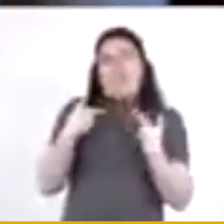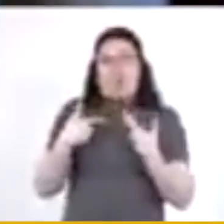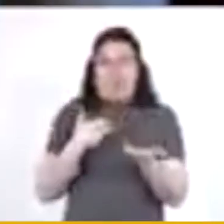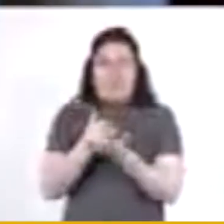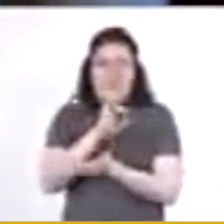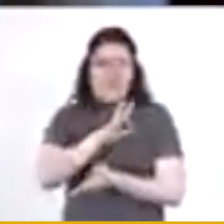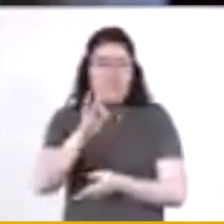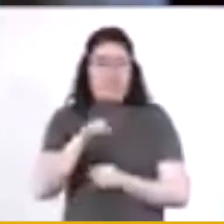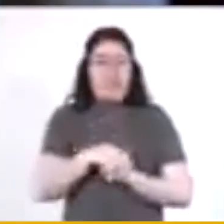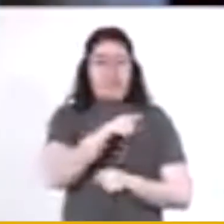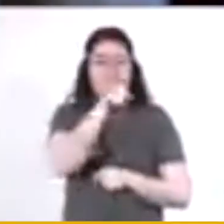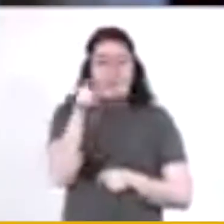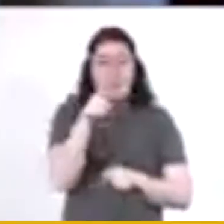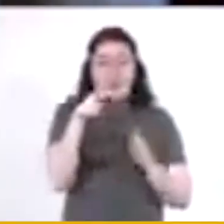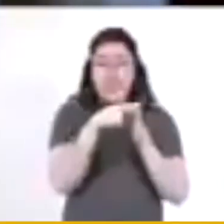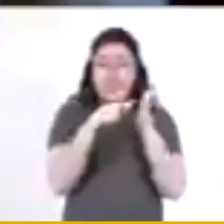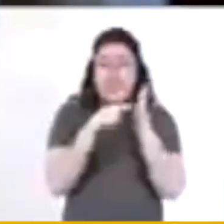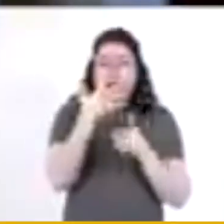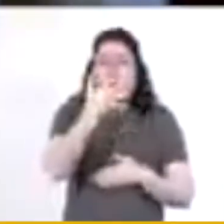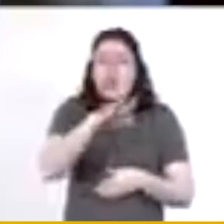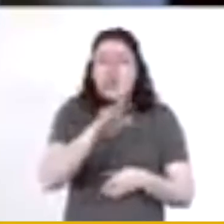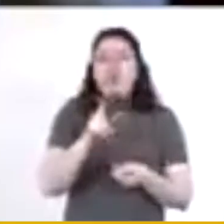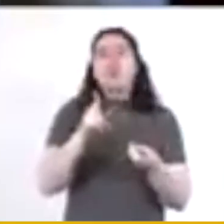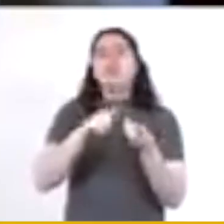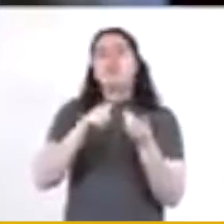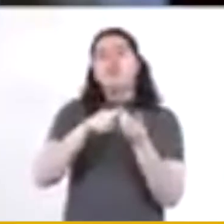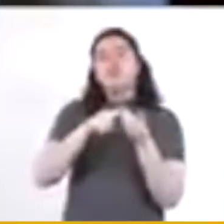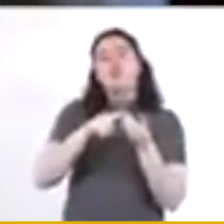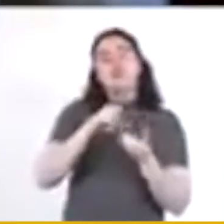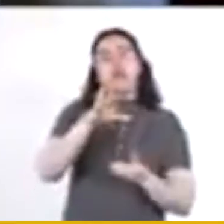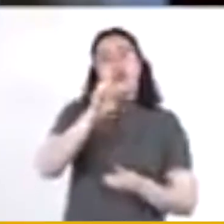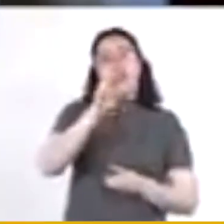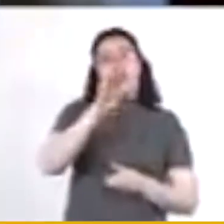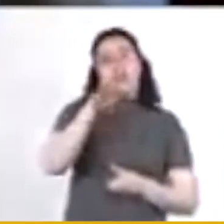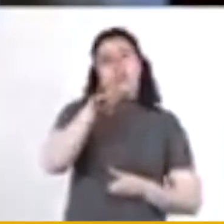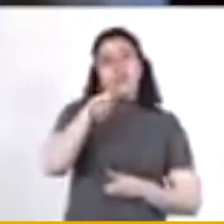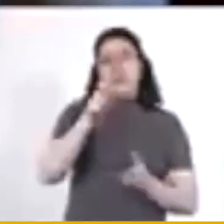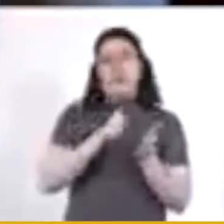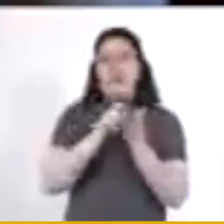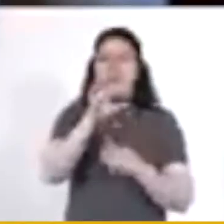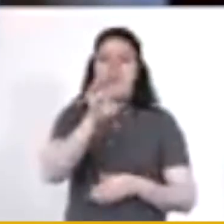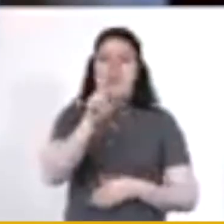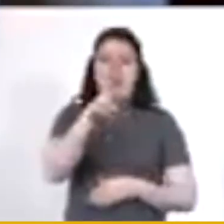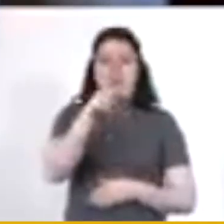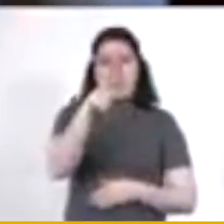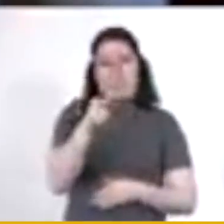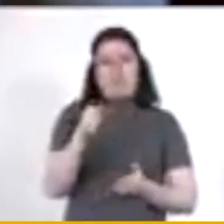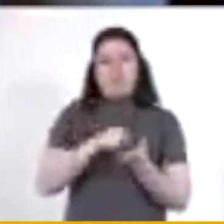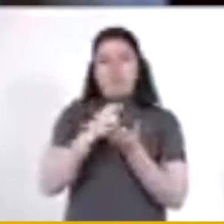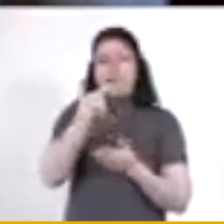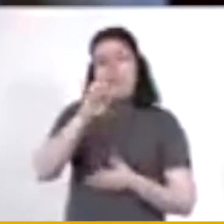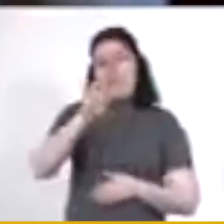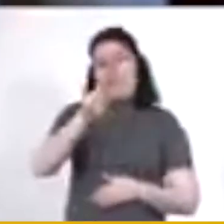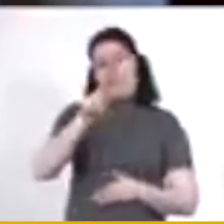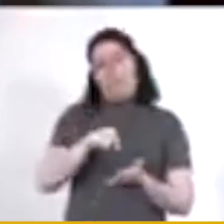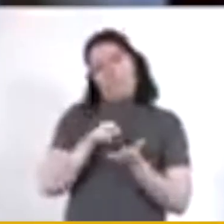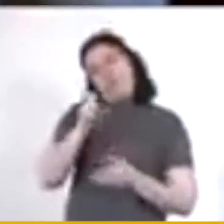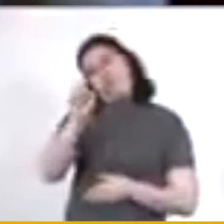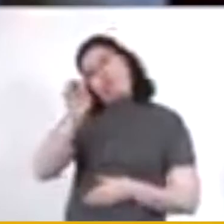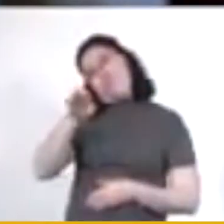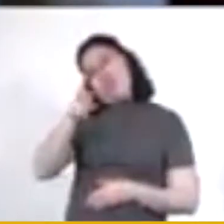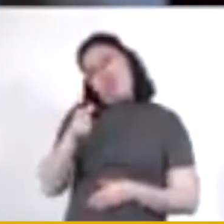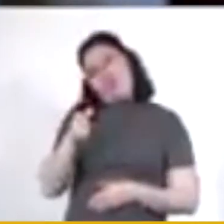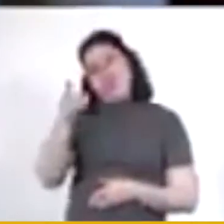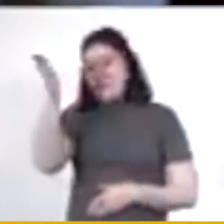Ustedes pueden consultar las 10 reglas en covid19.cdmx.gov.mx diagonal